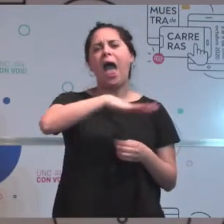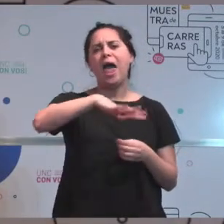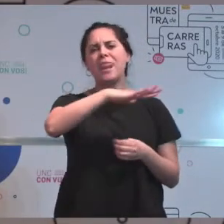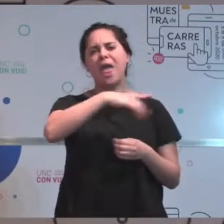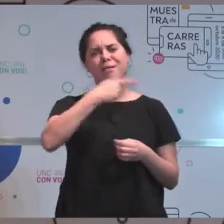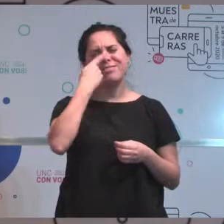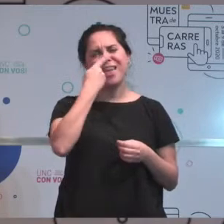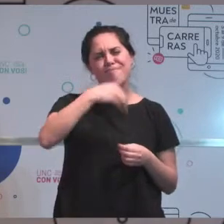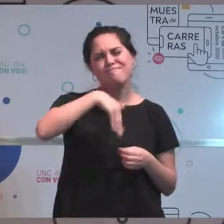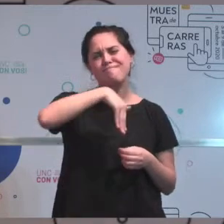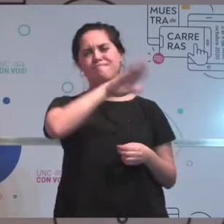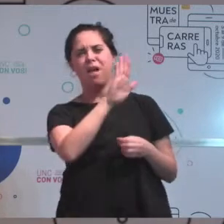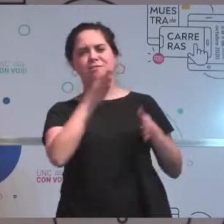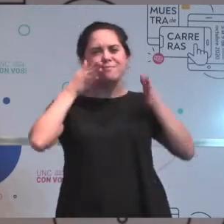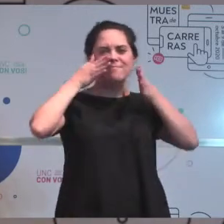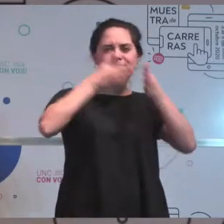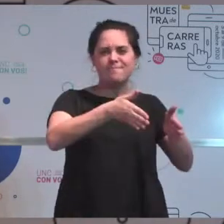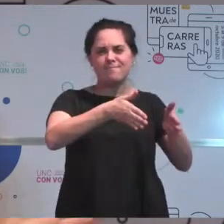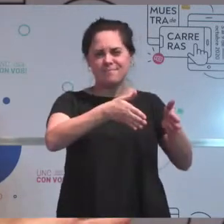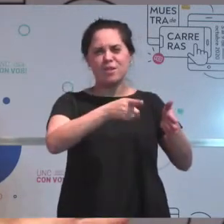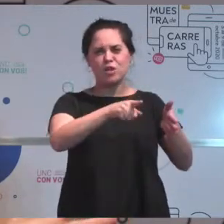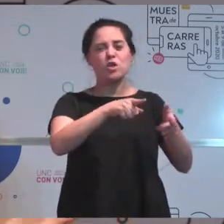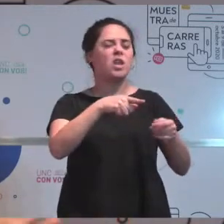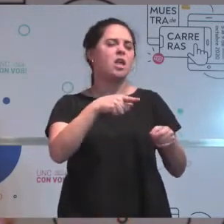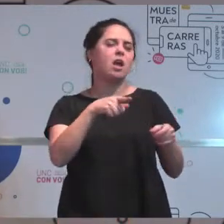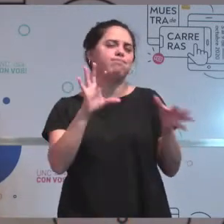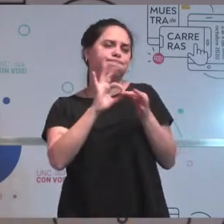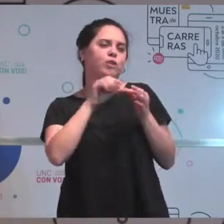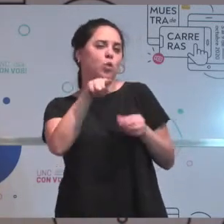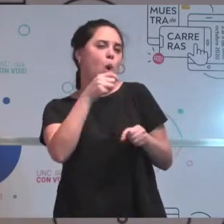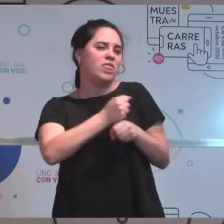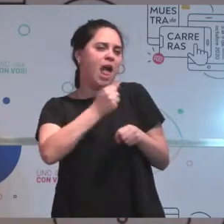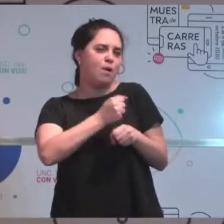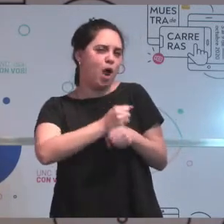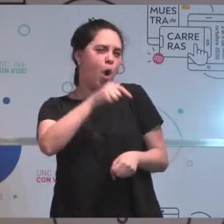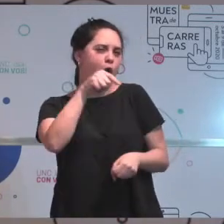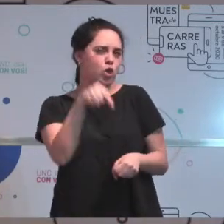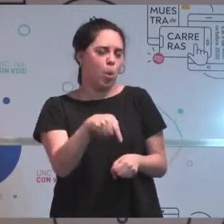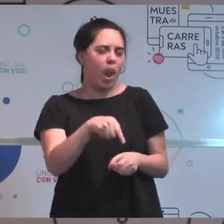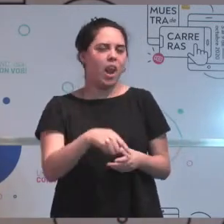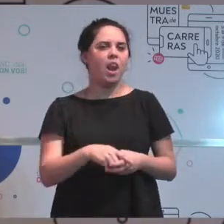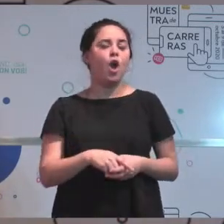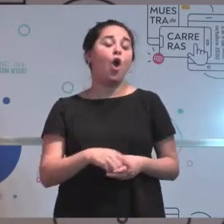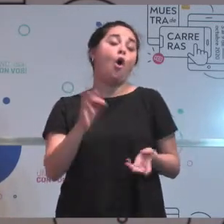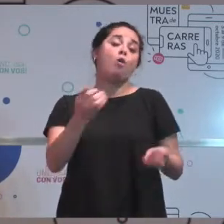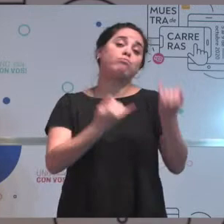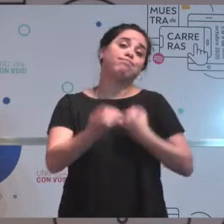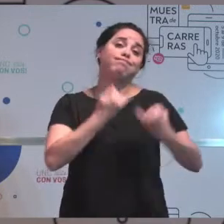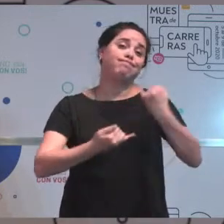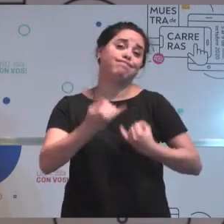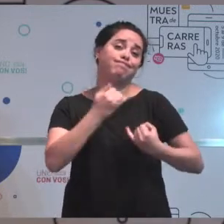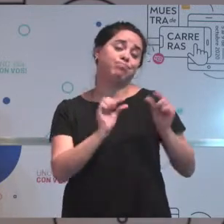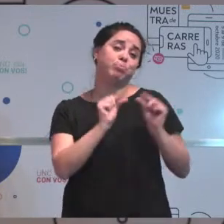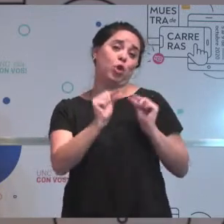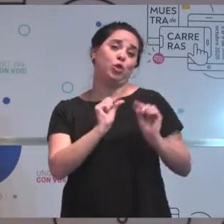interés y que quizás tenga que ver con tu actual trabajo? O, bueno, si nos podés contar un poco. Bueno, por lo general uno entra en